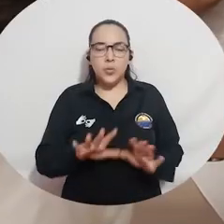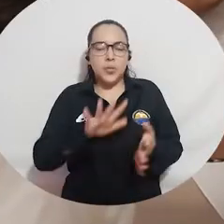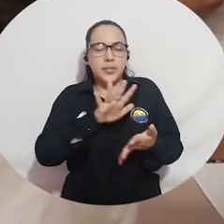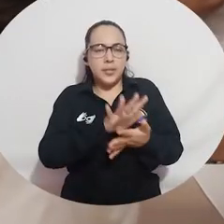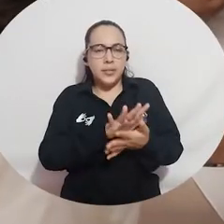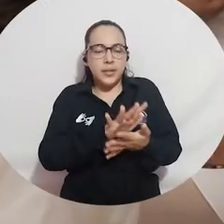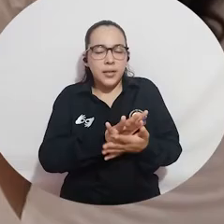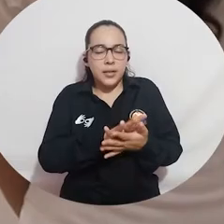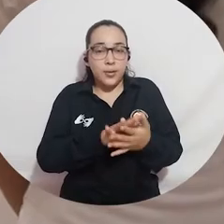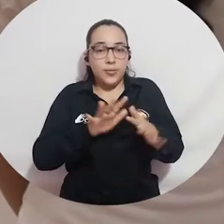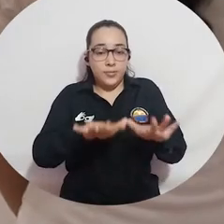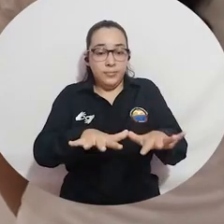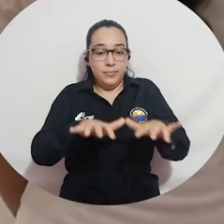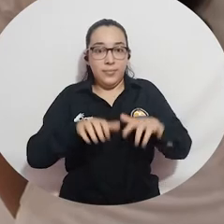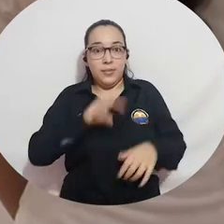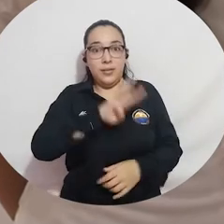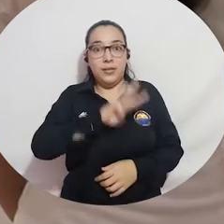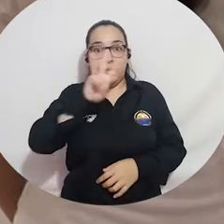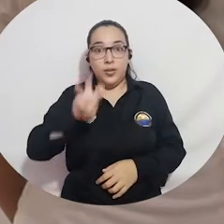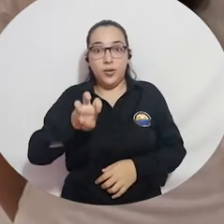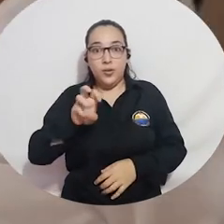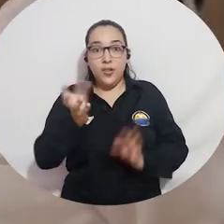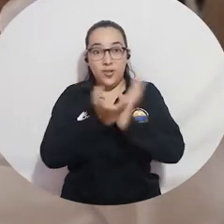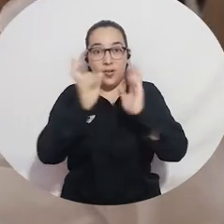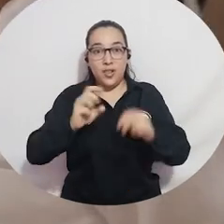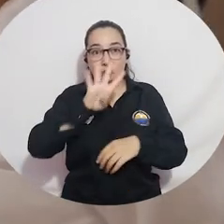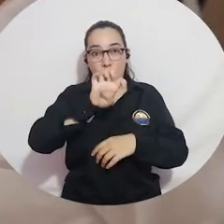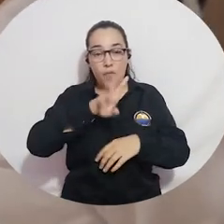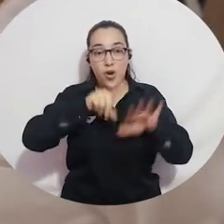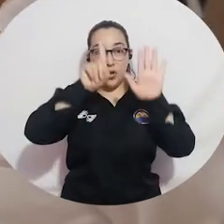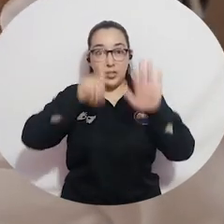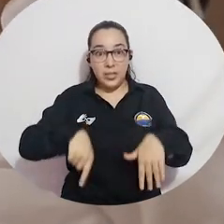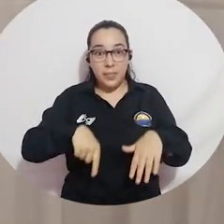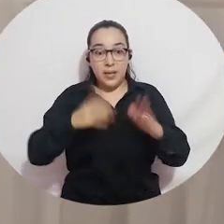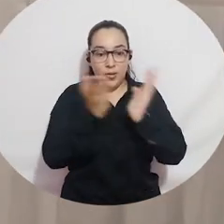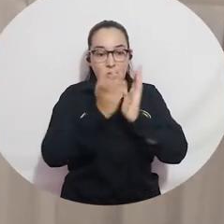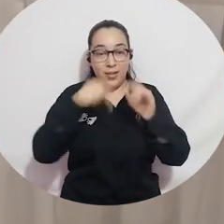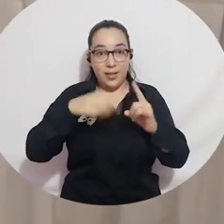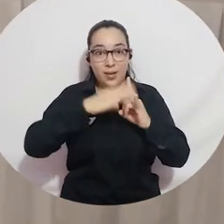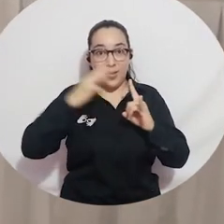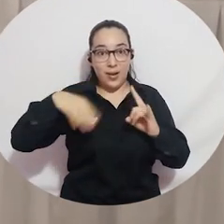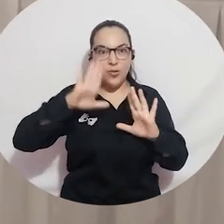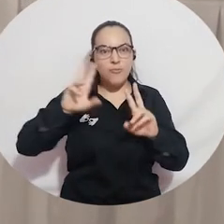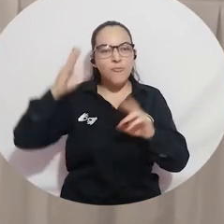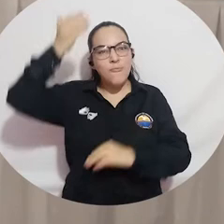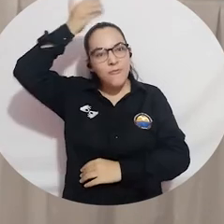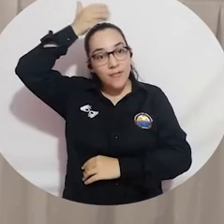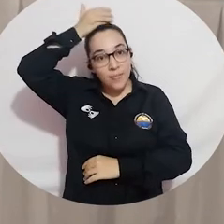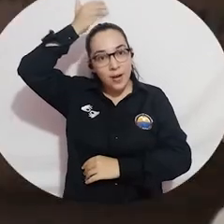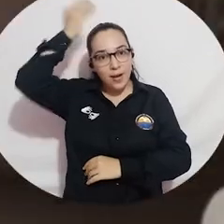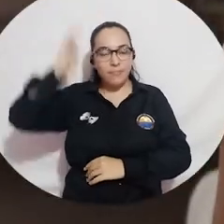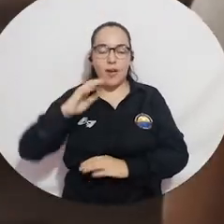En una apacible y espiritual ceremonia, 38 estudiantes de noveno semestre del Programa de Enfermería de la Universidad del